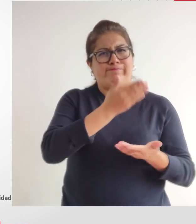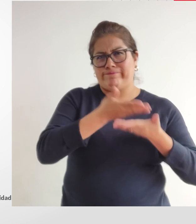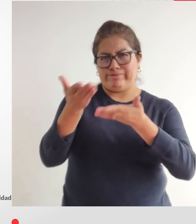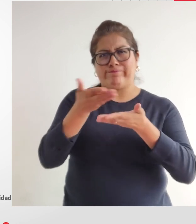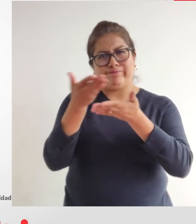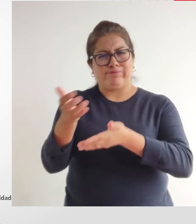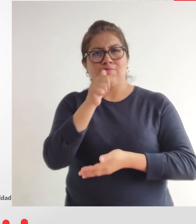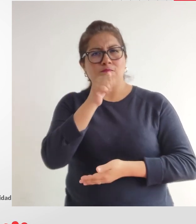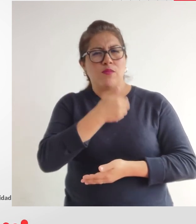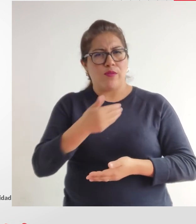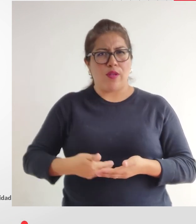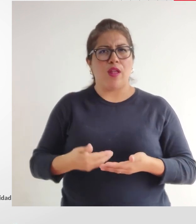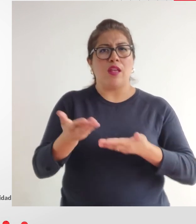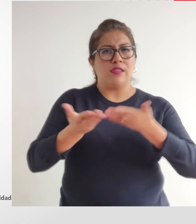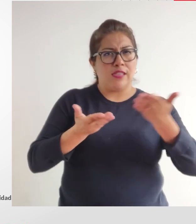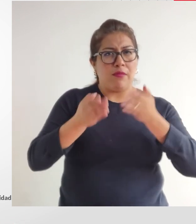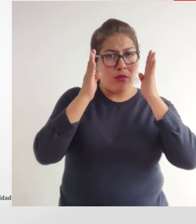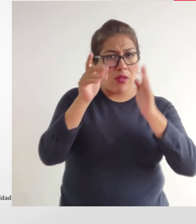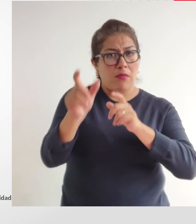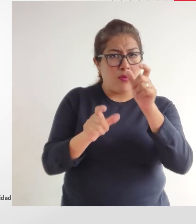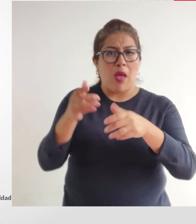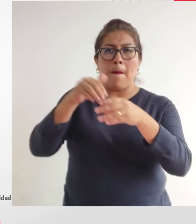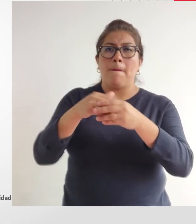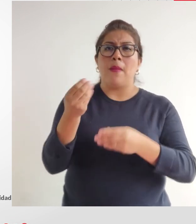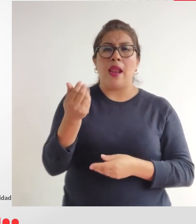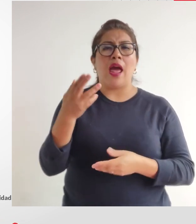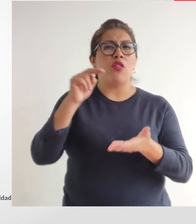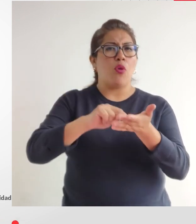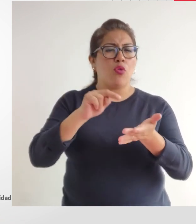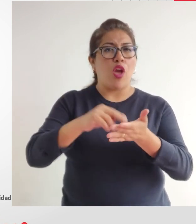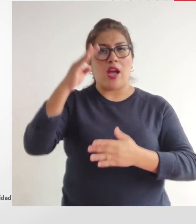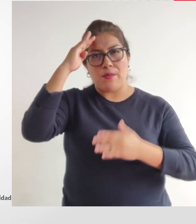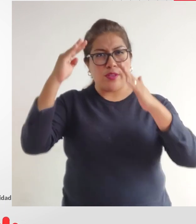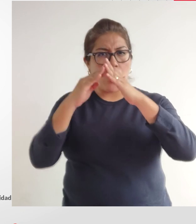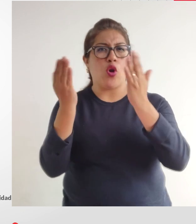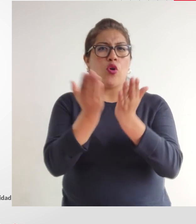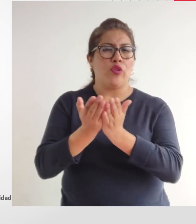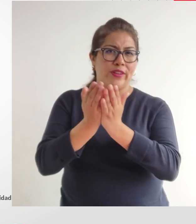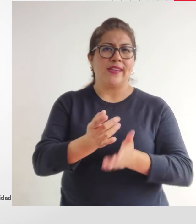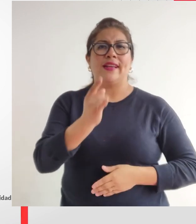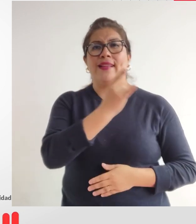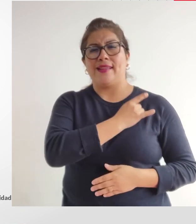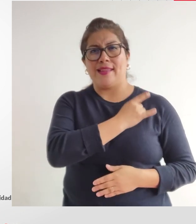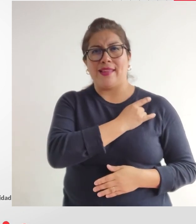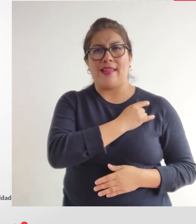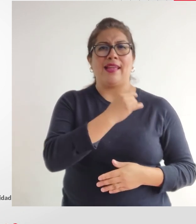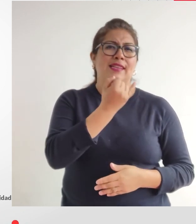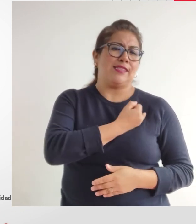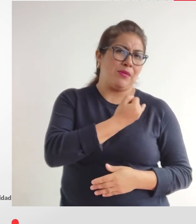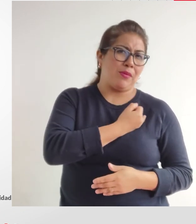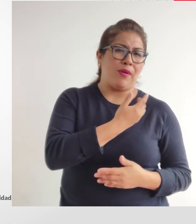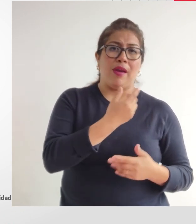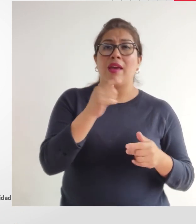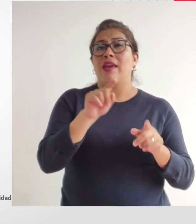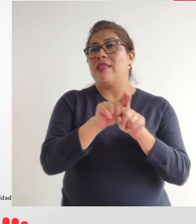entidades públicas y privadas que brindan servicios públicos como los bancos, notarías, comisarías, colegios, universidades,